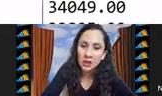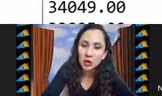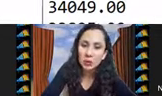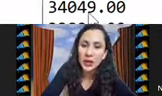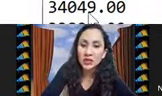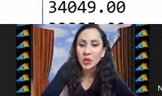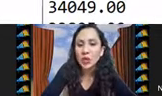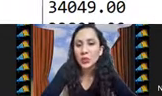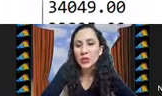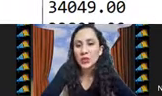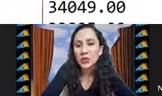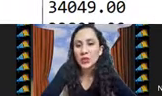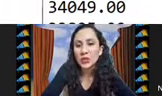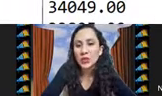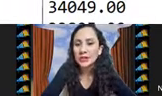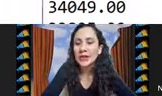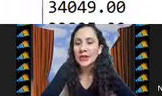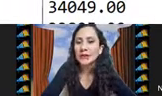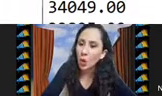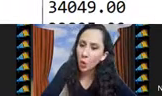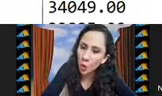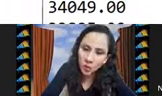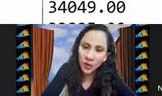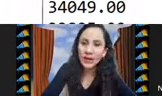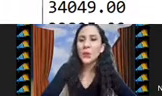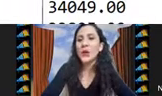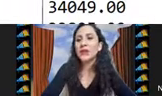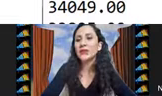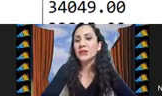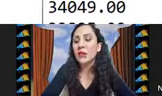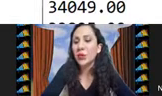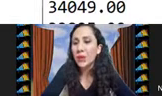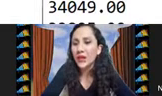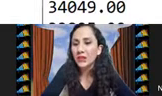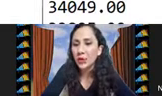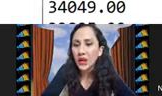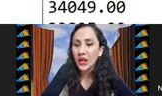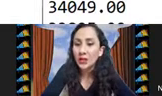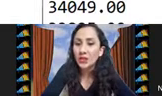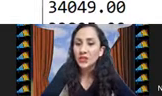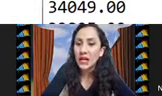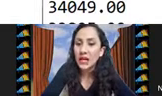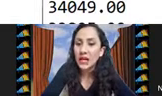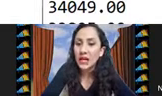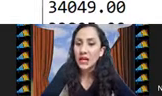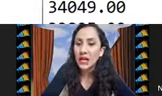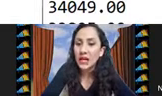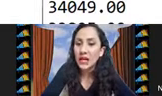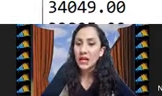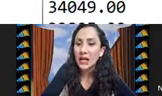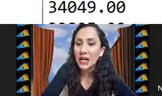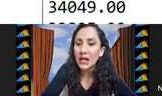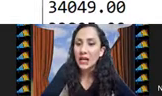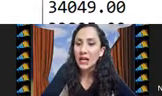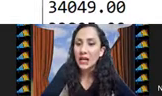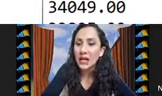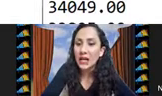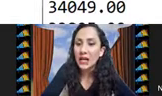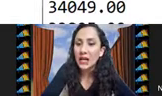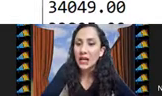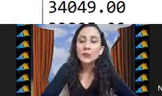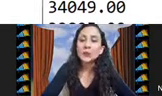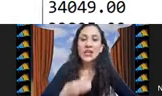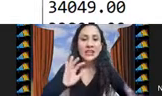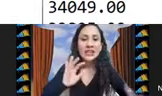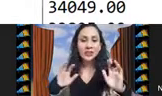y aquí los pesos pues también son más grandes otro ejemplo este 120 objetos la capacidad es 1.000 y aquí